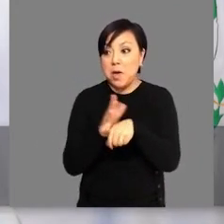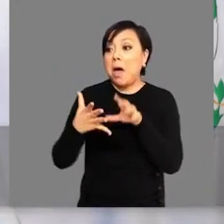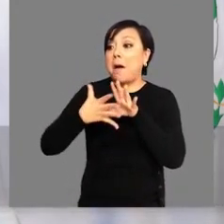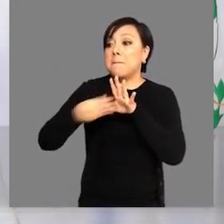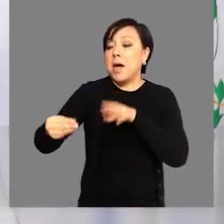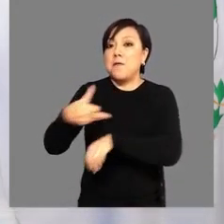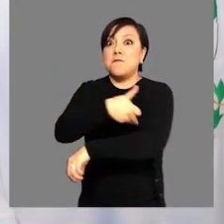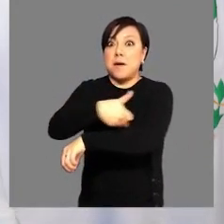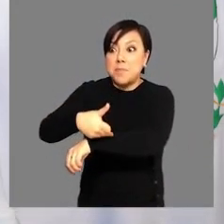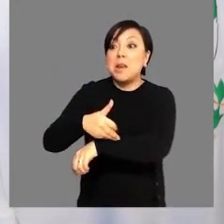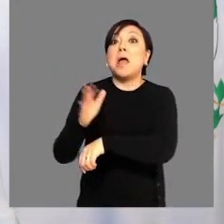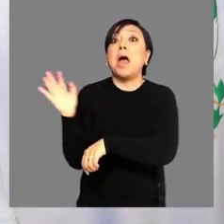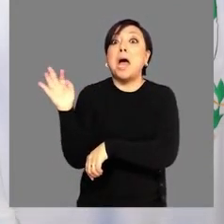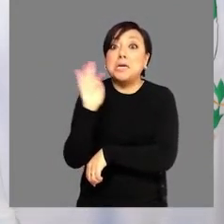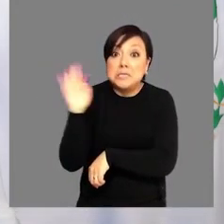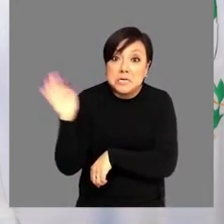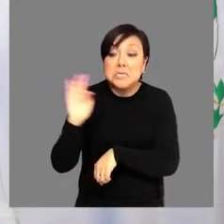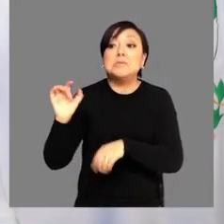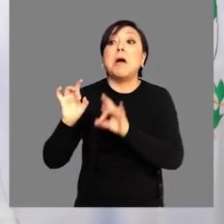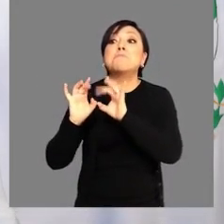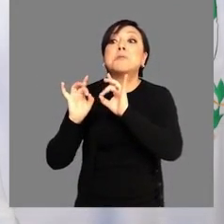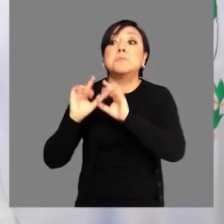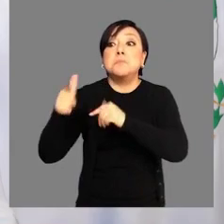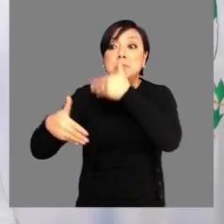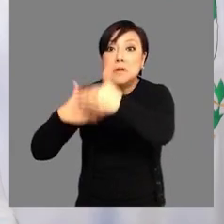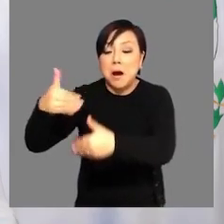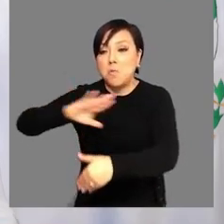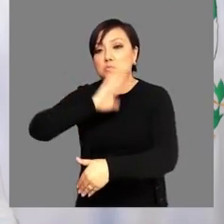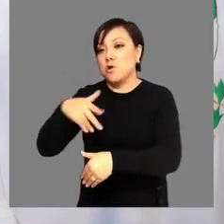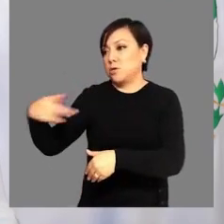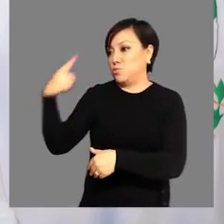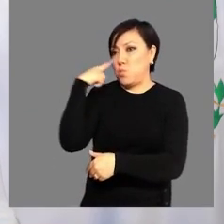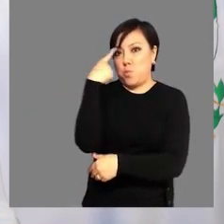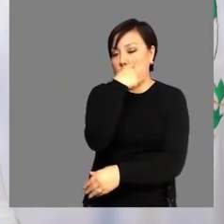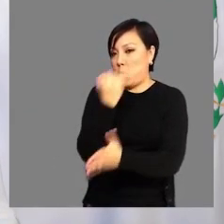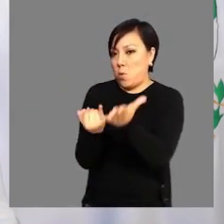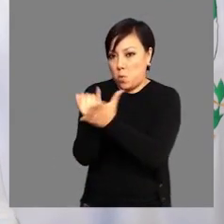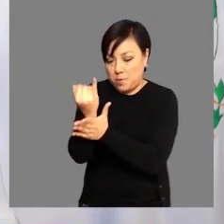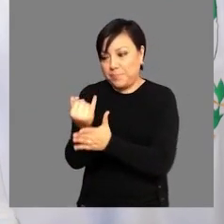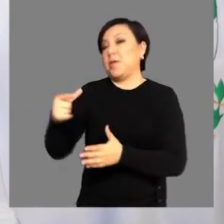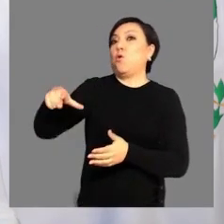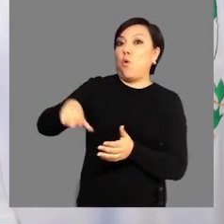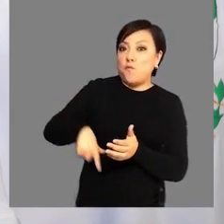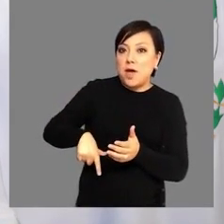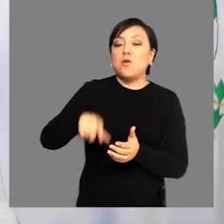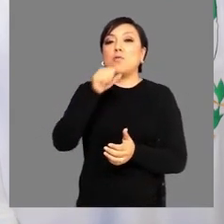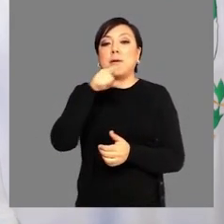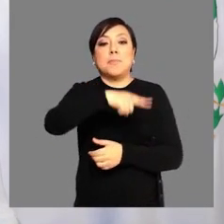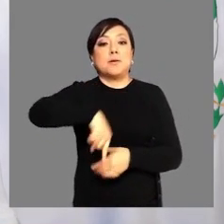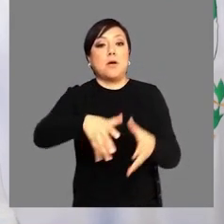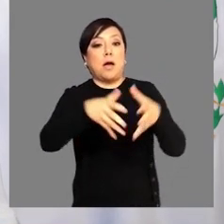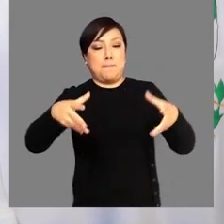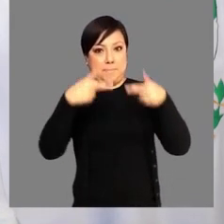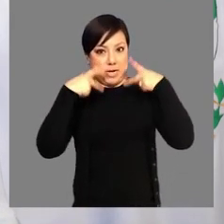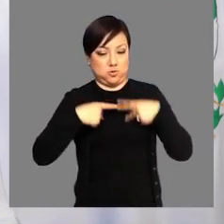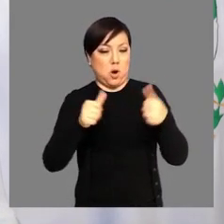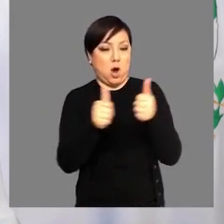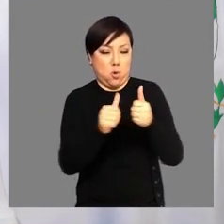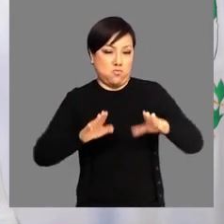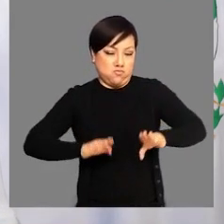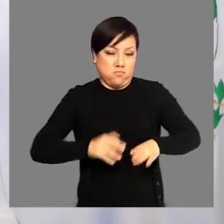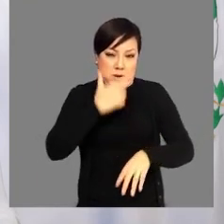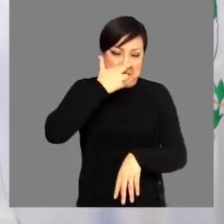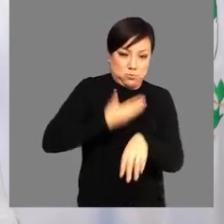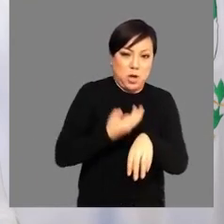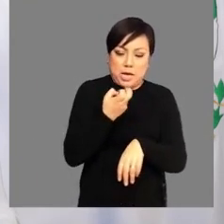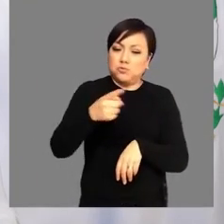Si deciden poner en riesgo a sus familias y cargar con la responsabilidad de un posible desenlace fatal es su decisión. El gobierno